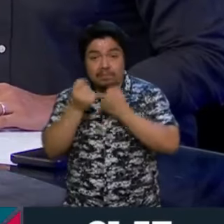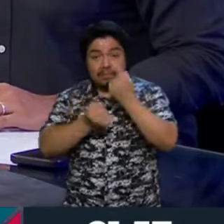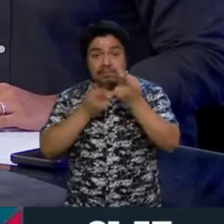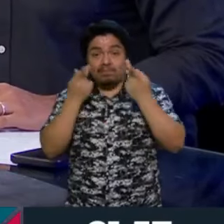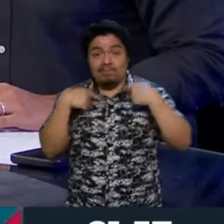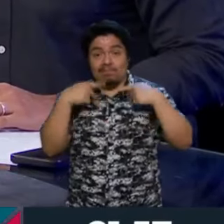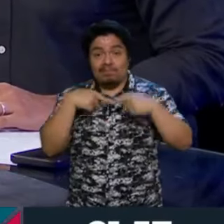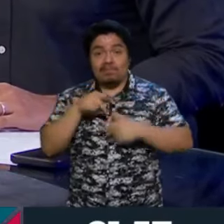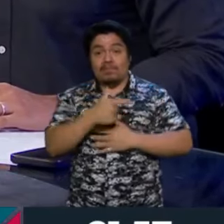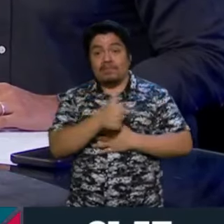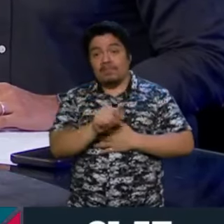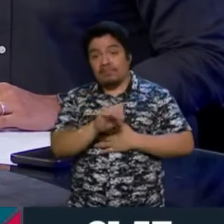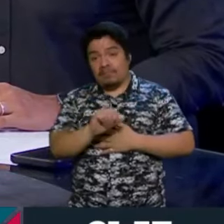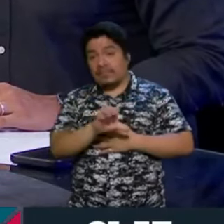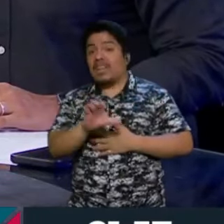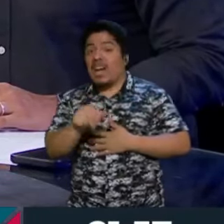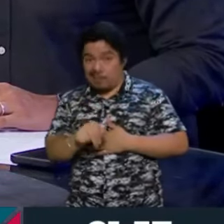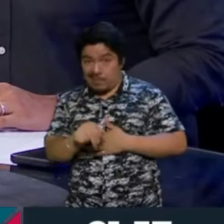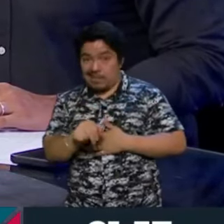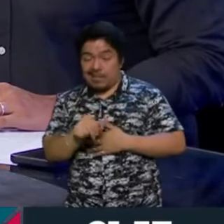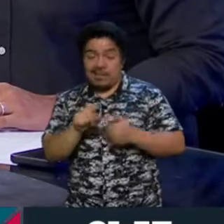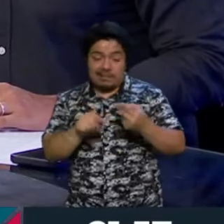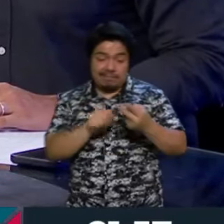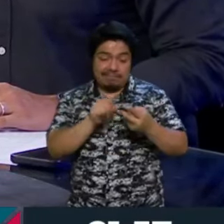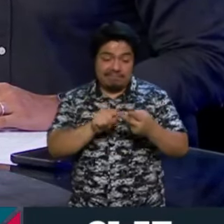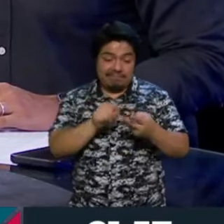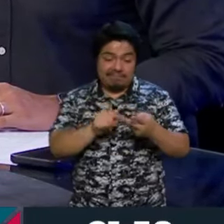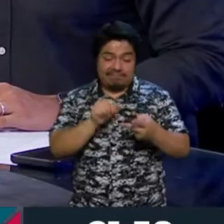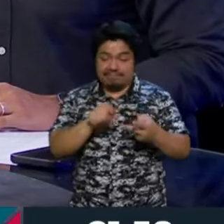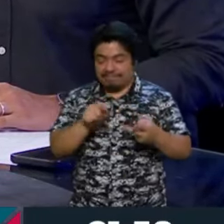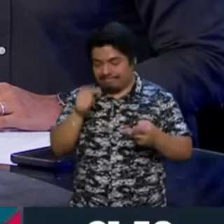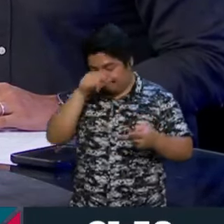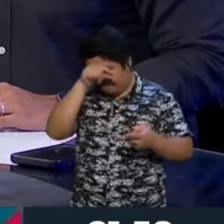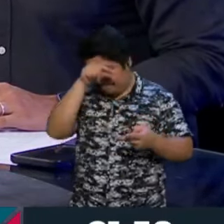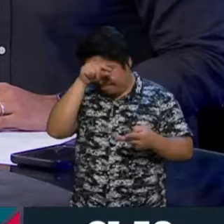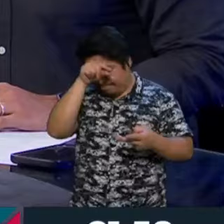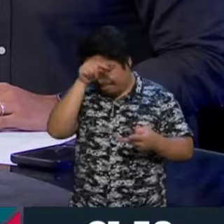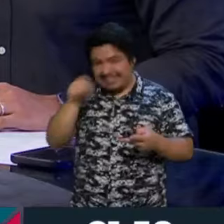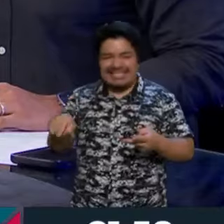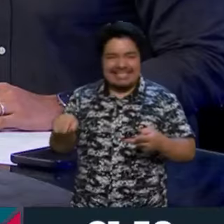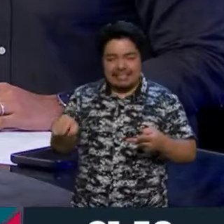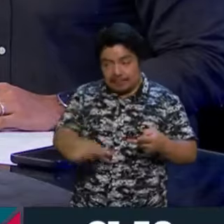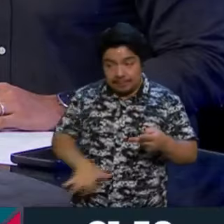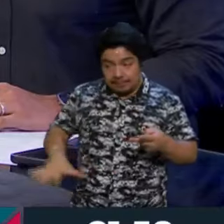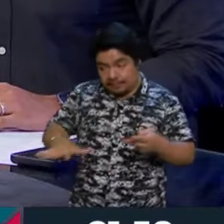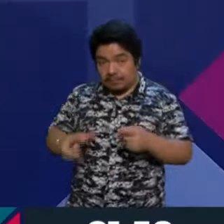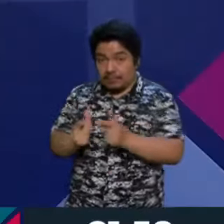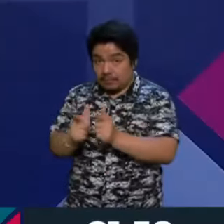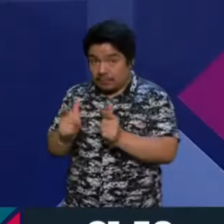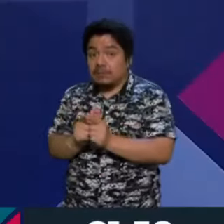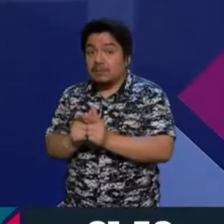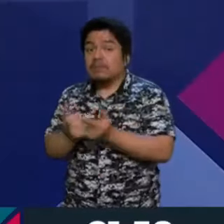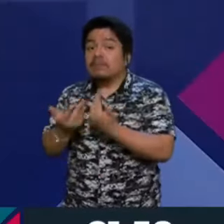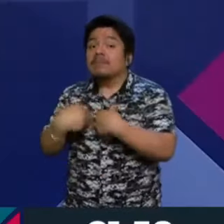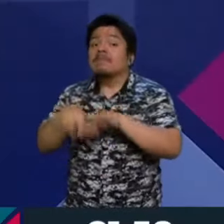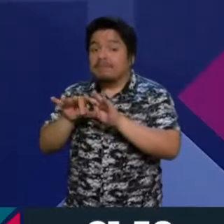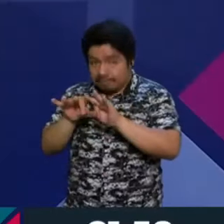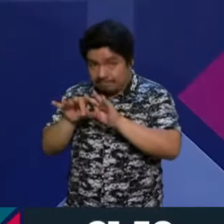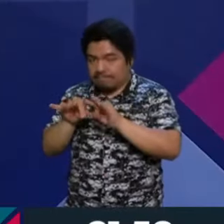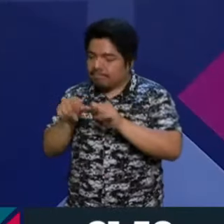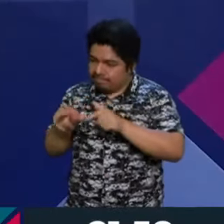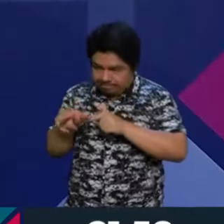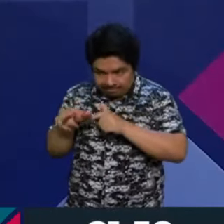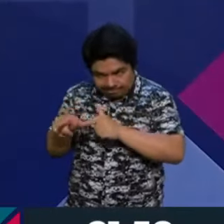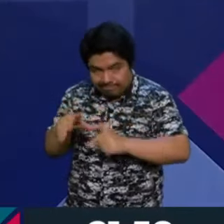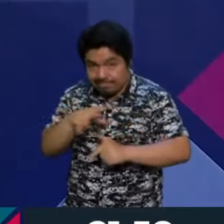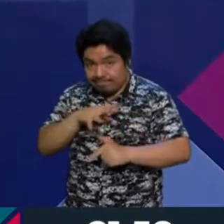como Aguilar Camín, como este gran sector que es muy importante y que sigue ahí,